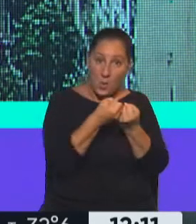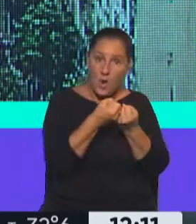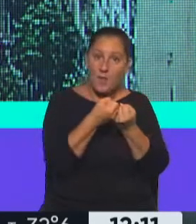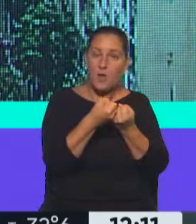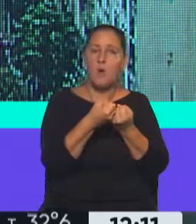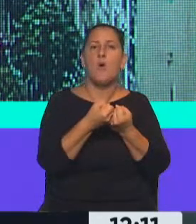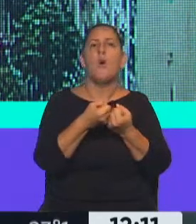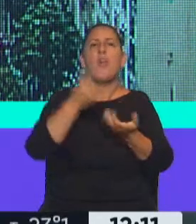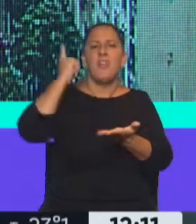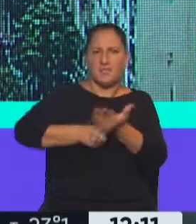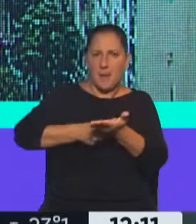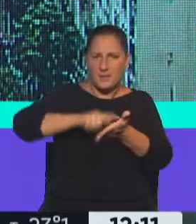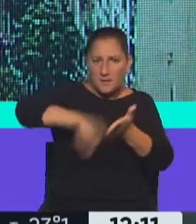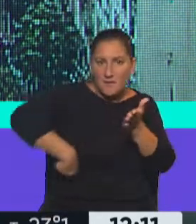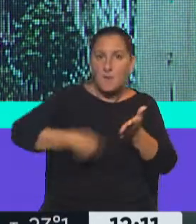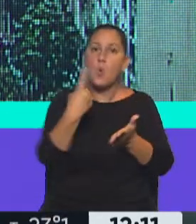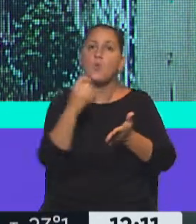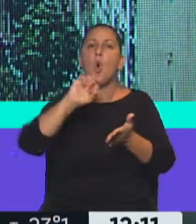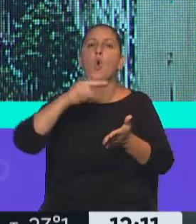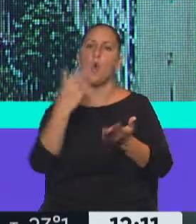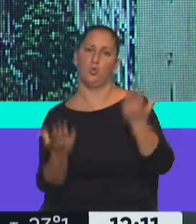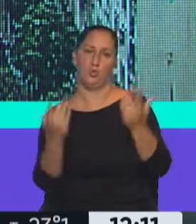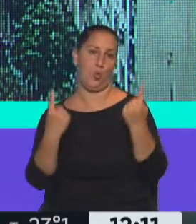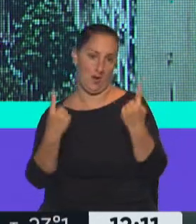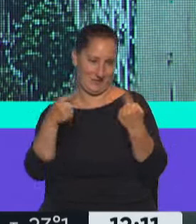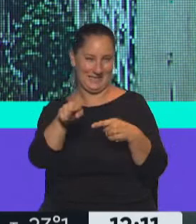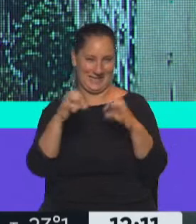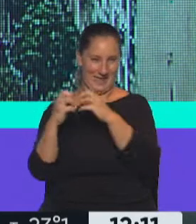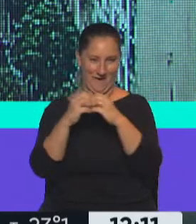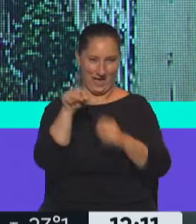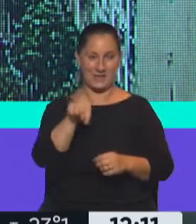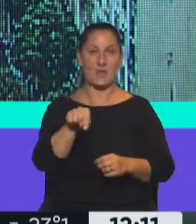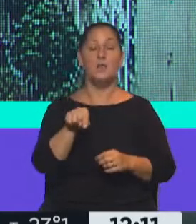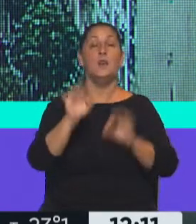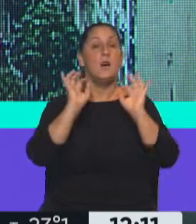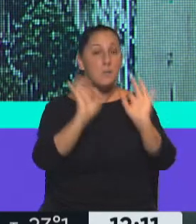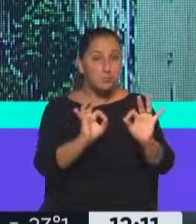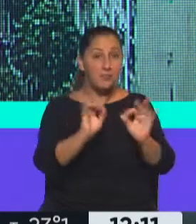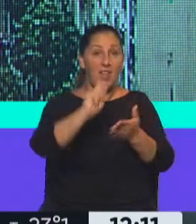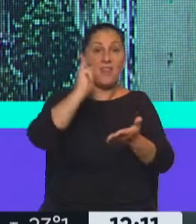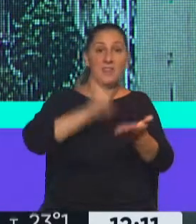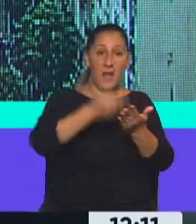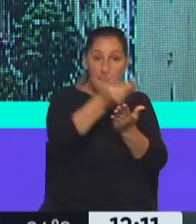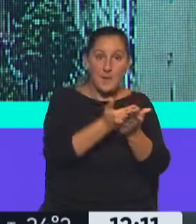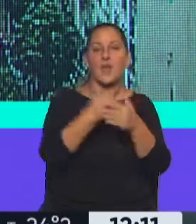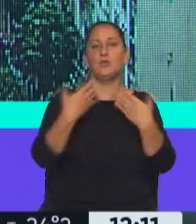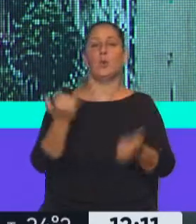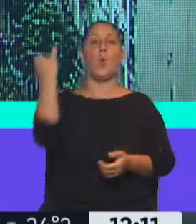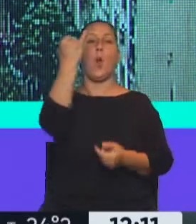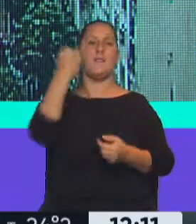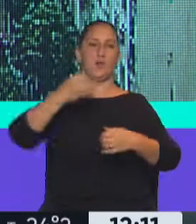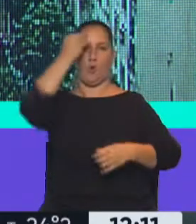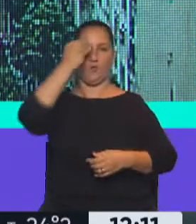firma un dictamen o dos dictámenes. Si es así, el día miércoles, que se termine firmando el dictamen, el día jueves tenemos la sesión,